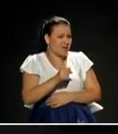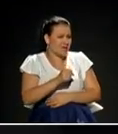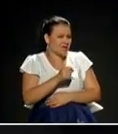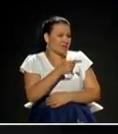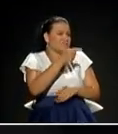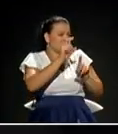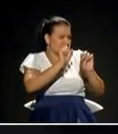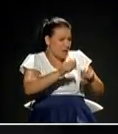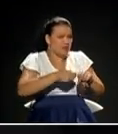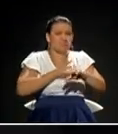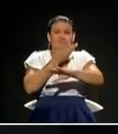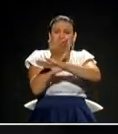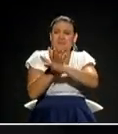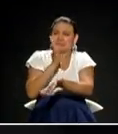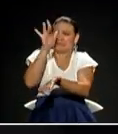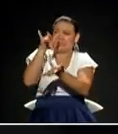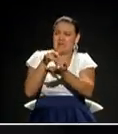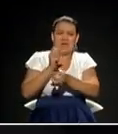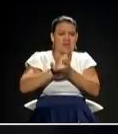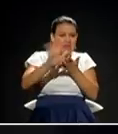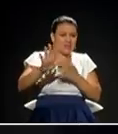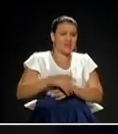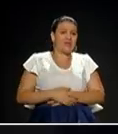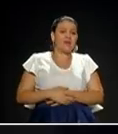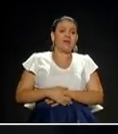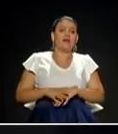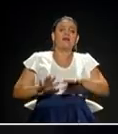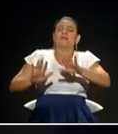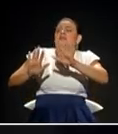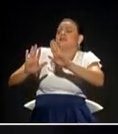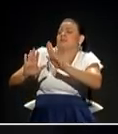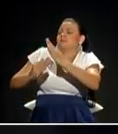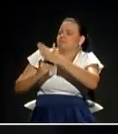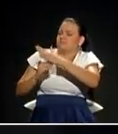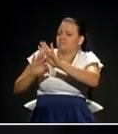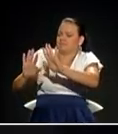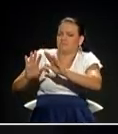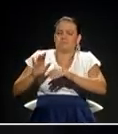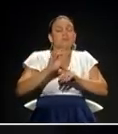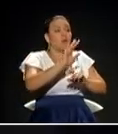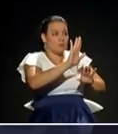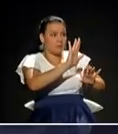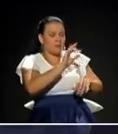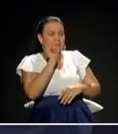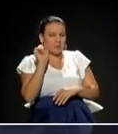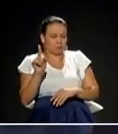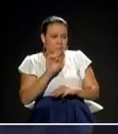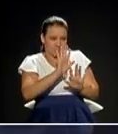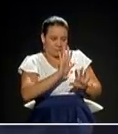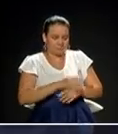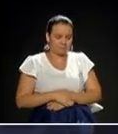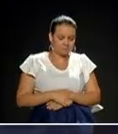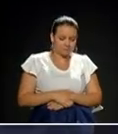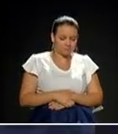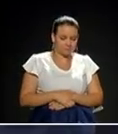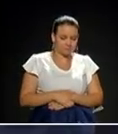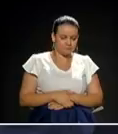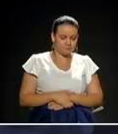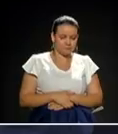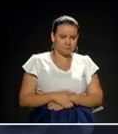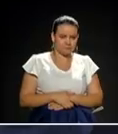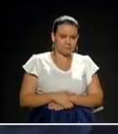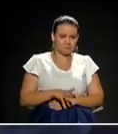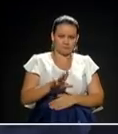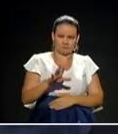eso se llama formación de públicos, eso es muy importante. Pero la pregunta de forma particular es, me parece